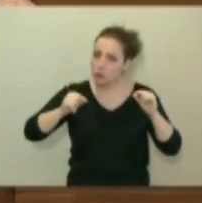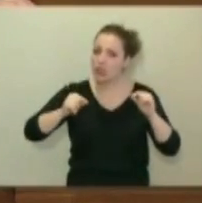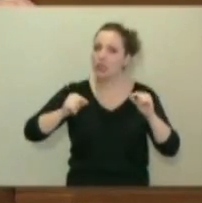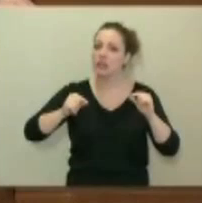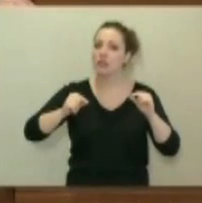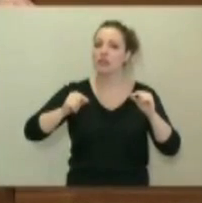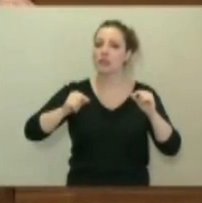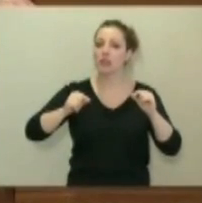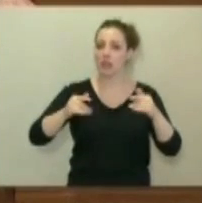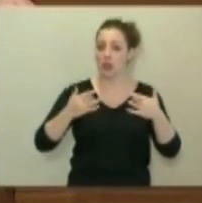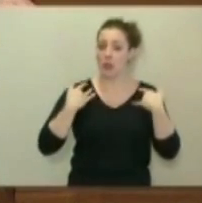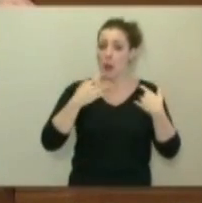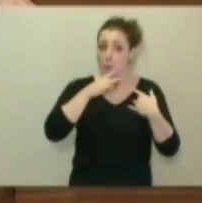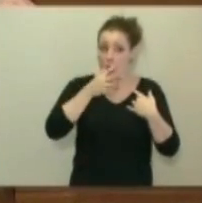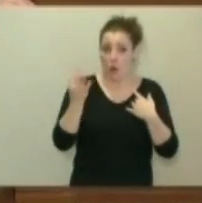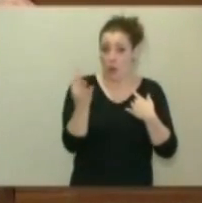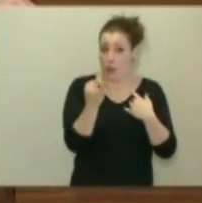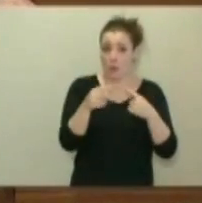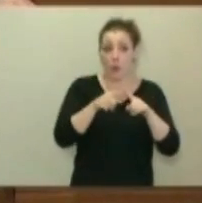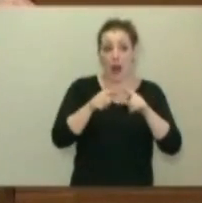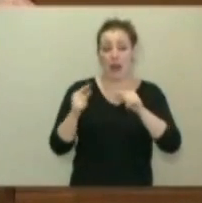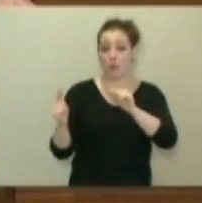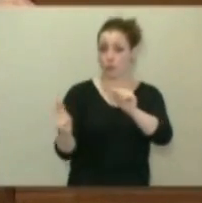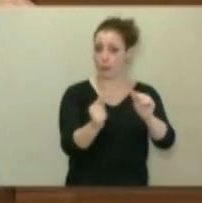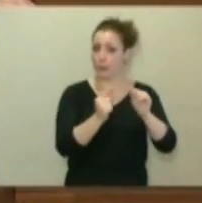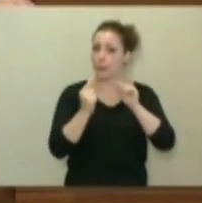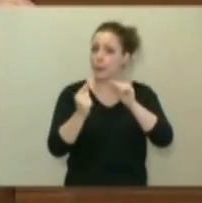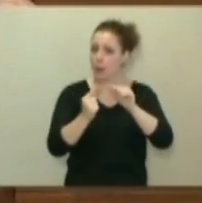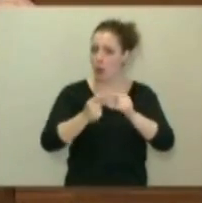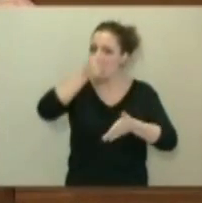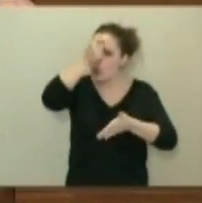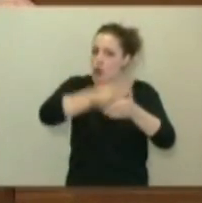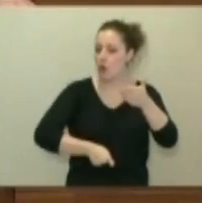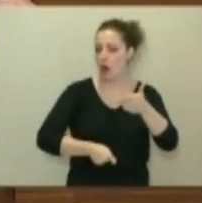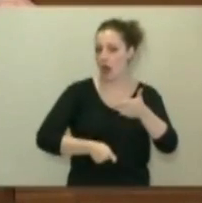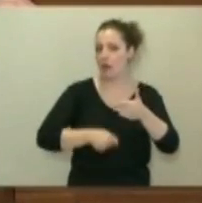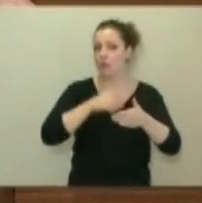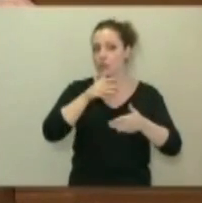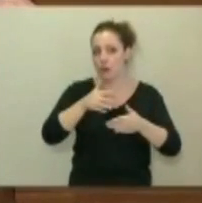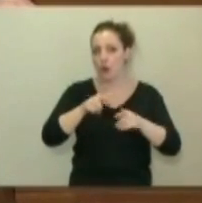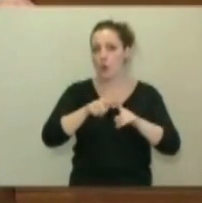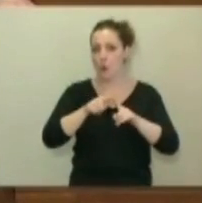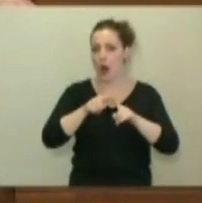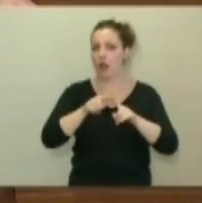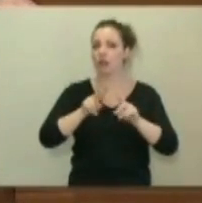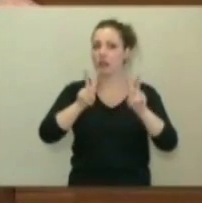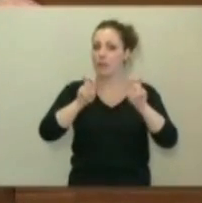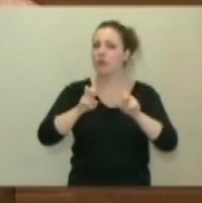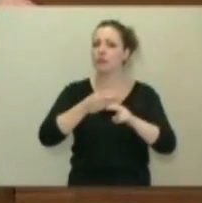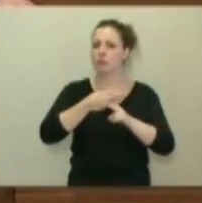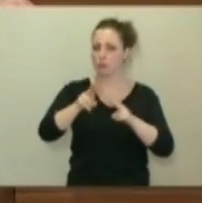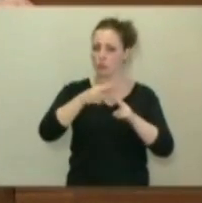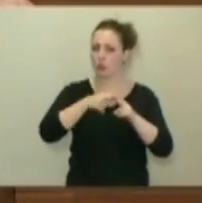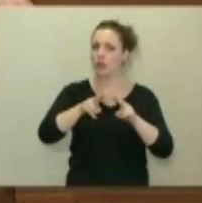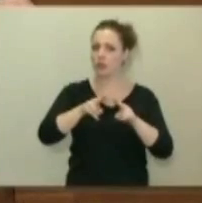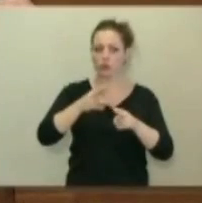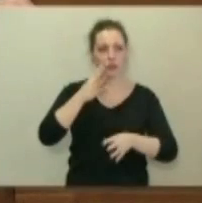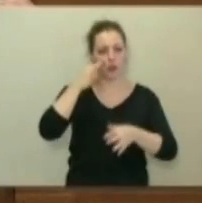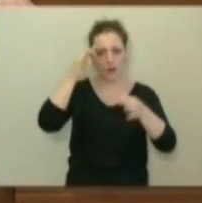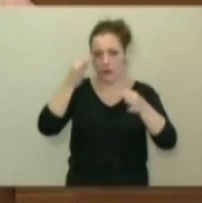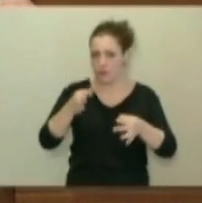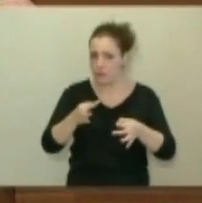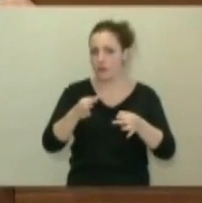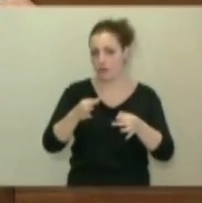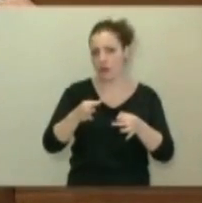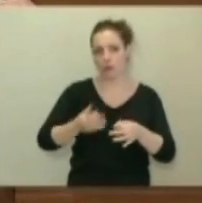que tendrá que enfrentarse a una negociación muy dura y muy complicada con actores políticos seguramente, seguramente, de